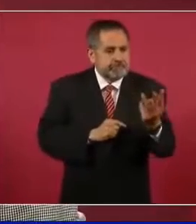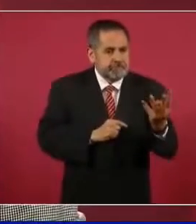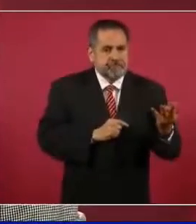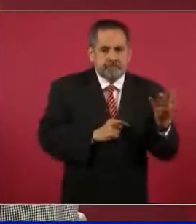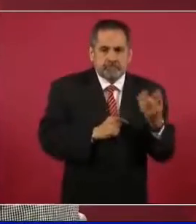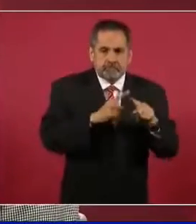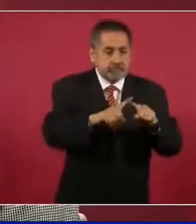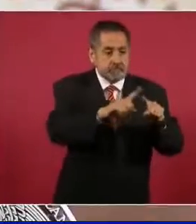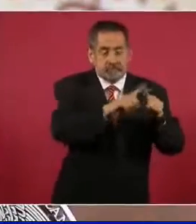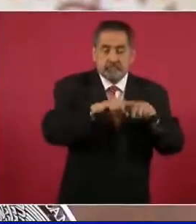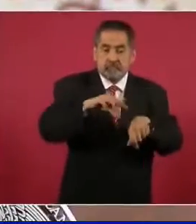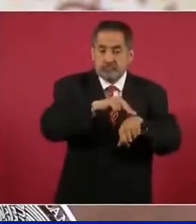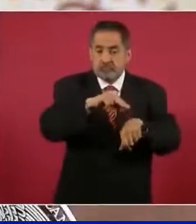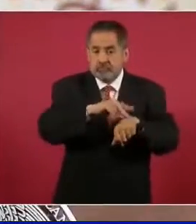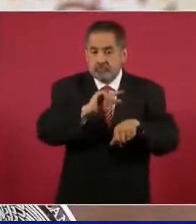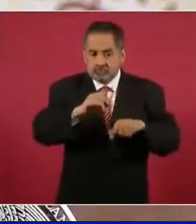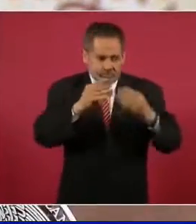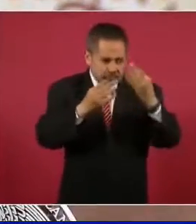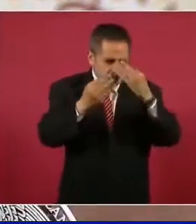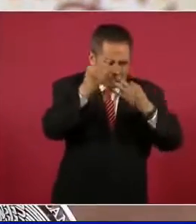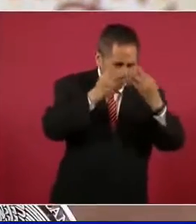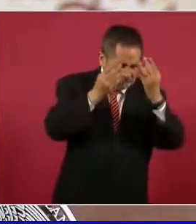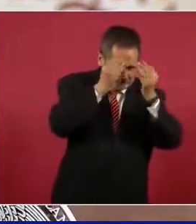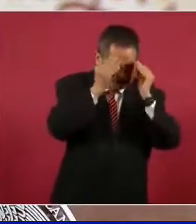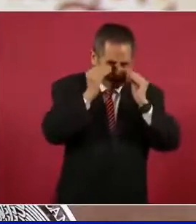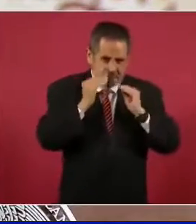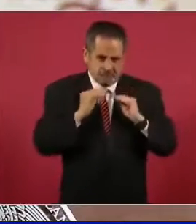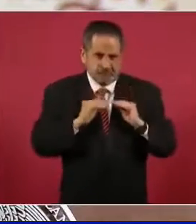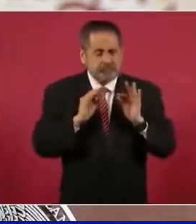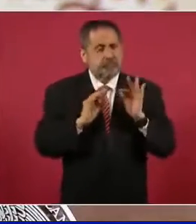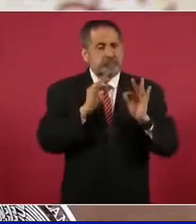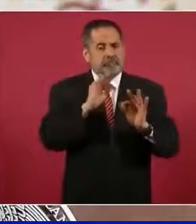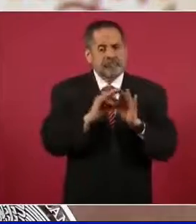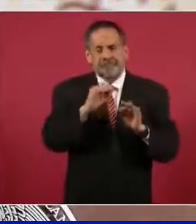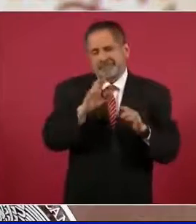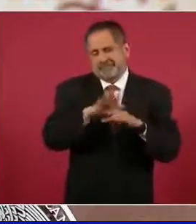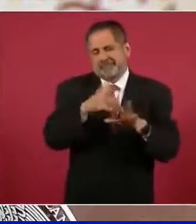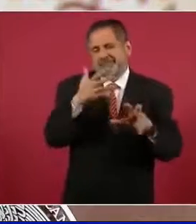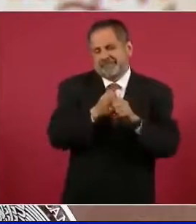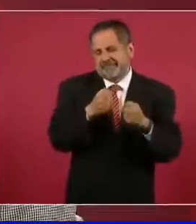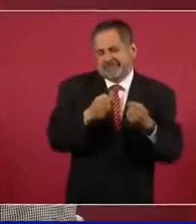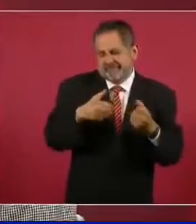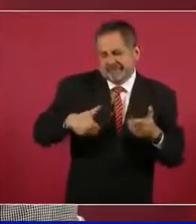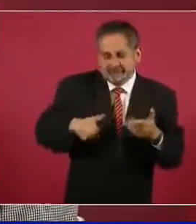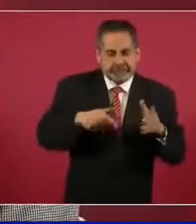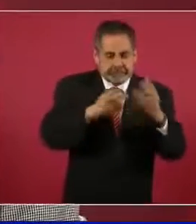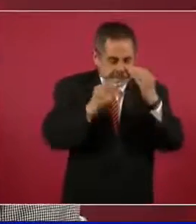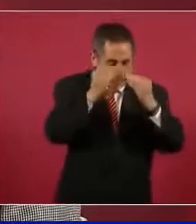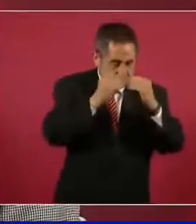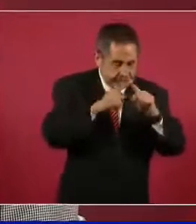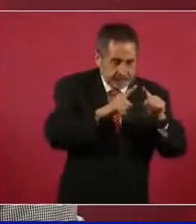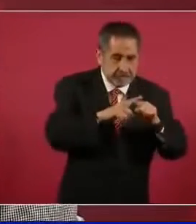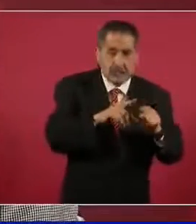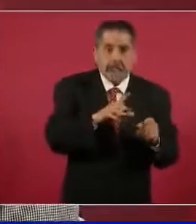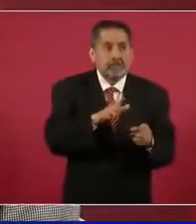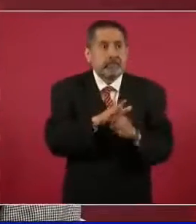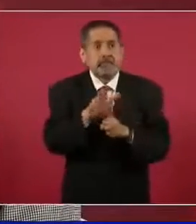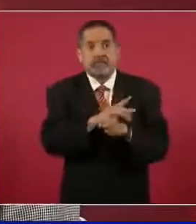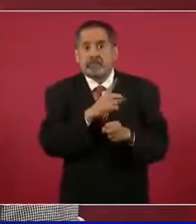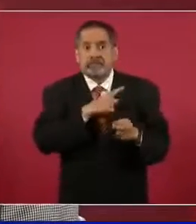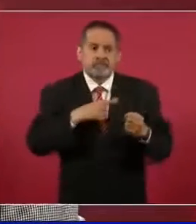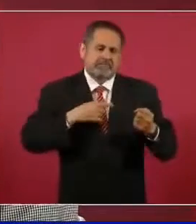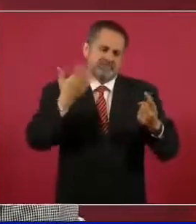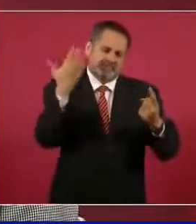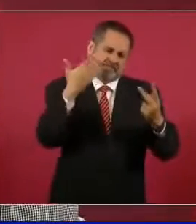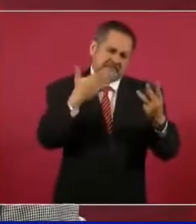que los recibe como efecto traumático, pero que sí es necesario que tenga toda la capacidad